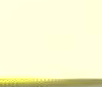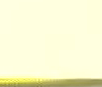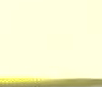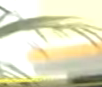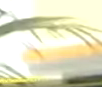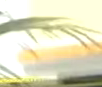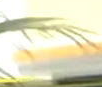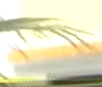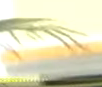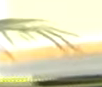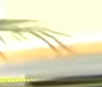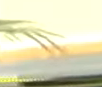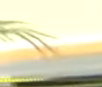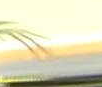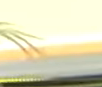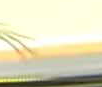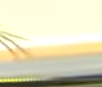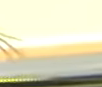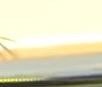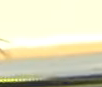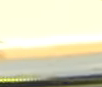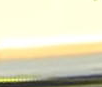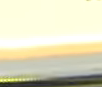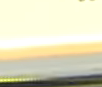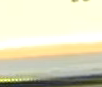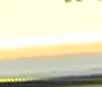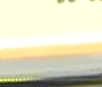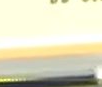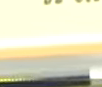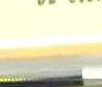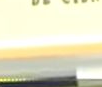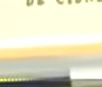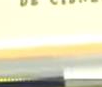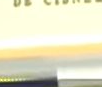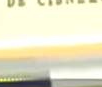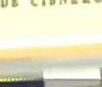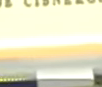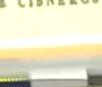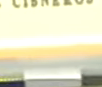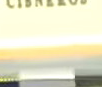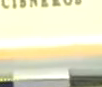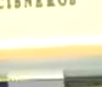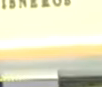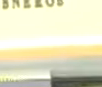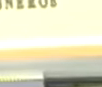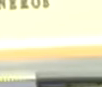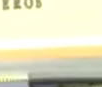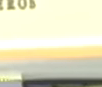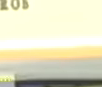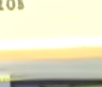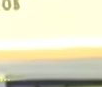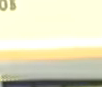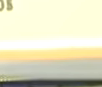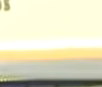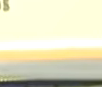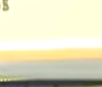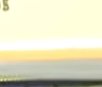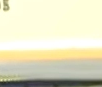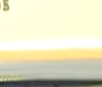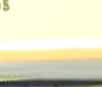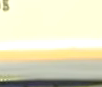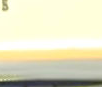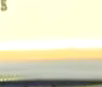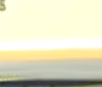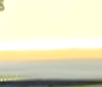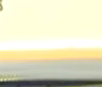doctor Rafael Tortolero del hospital doctor Adolfo Princelare esto en el contexto de las políticas sociales que se apuntan a garantizar